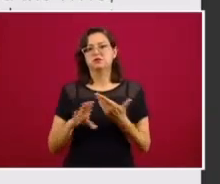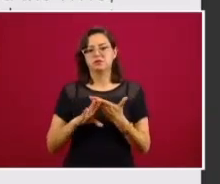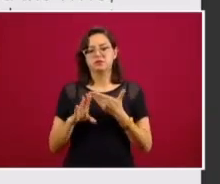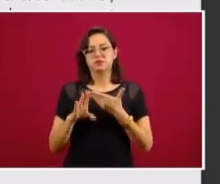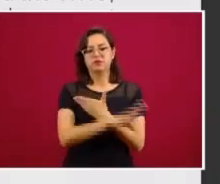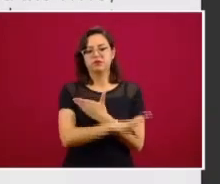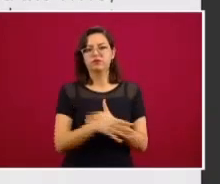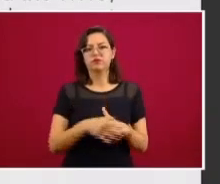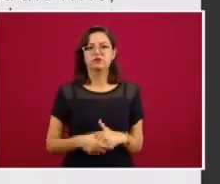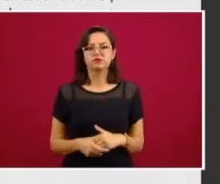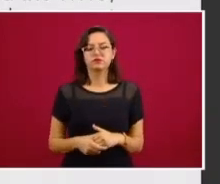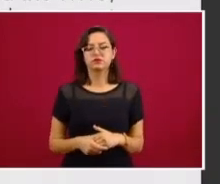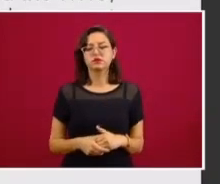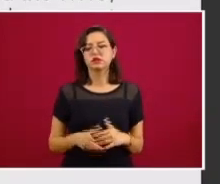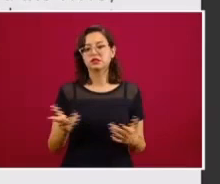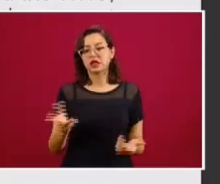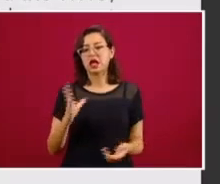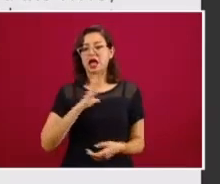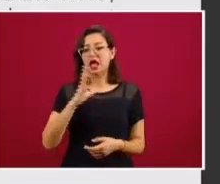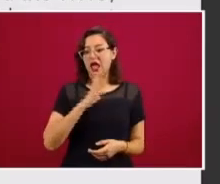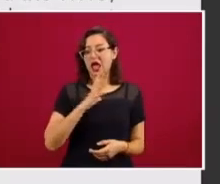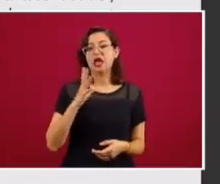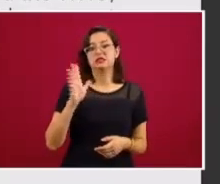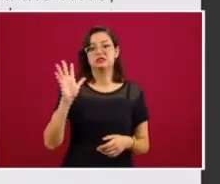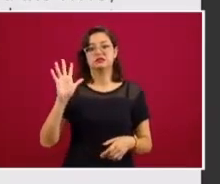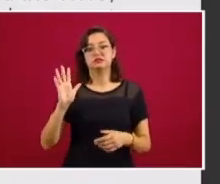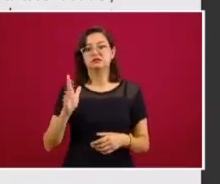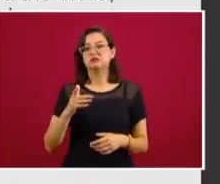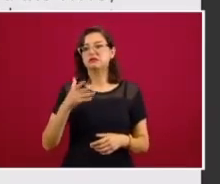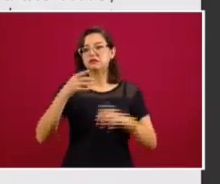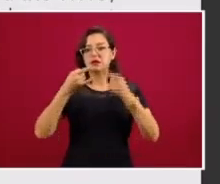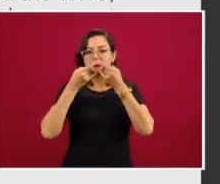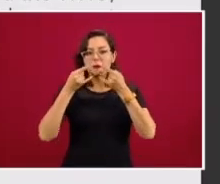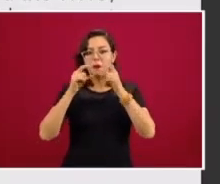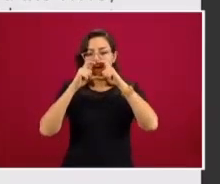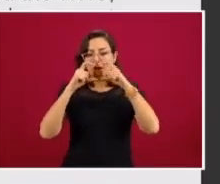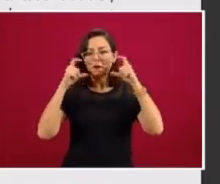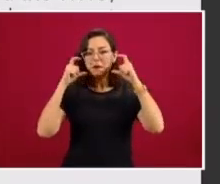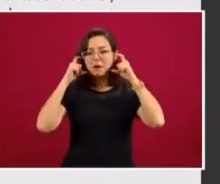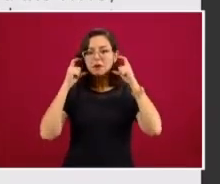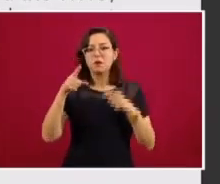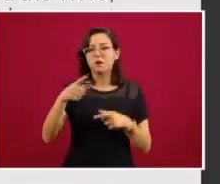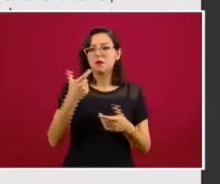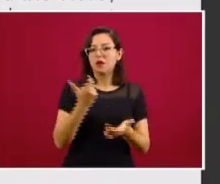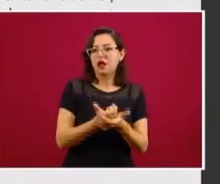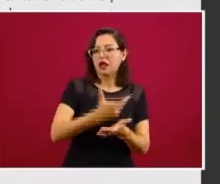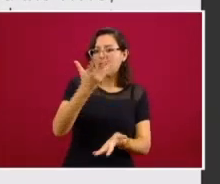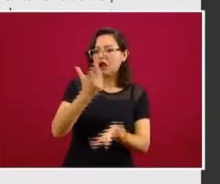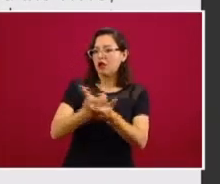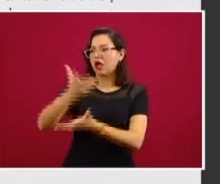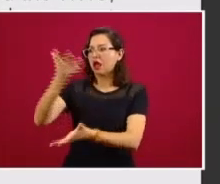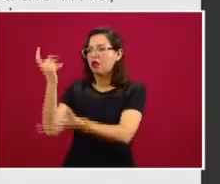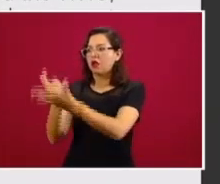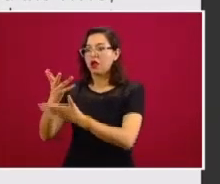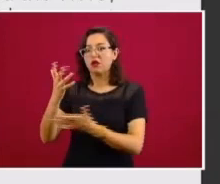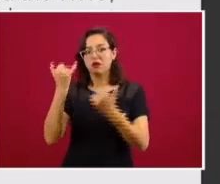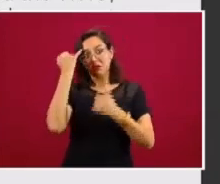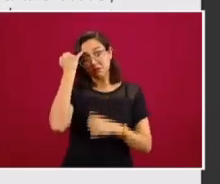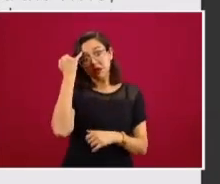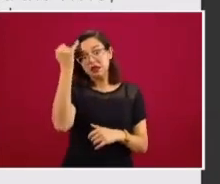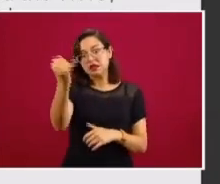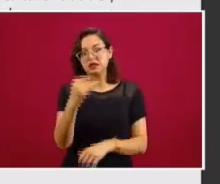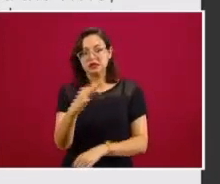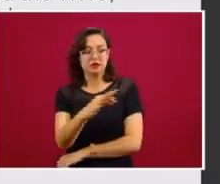vimos que empezó a haber especulación con los cubrebocas, presidente, imagínese cuando salgan las vacunas, si no tomamos estas